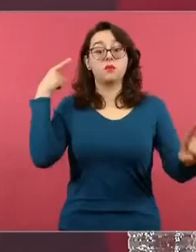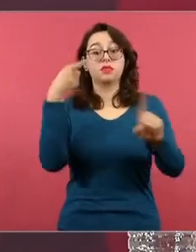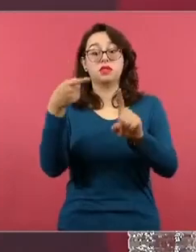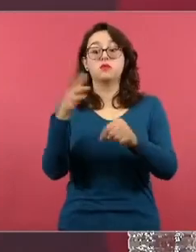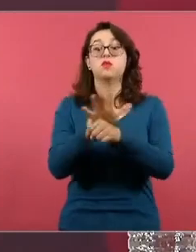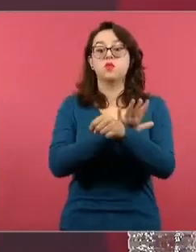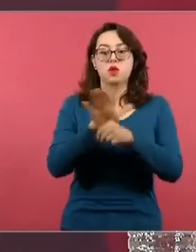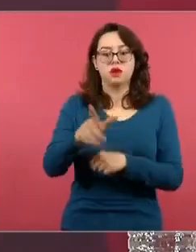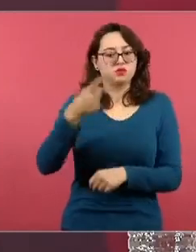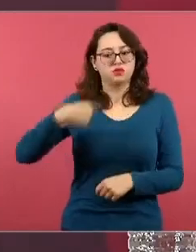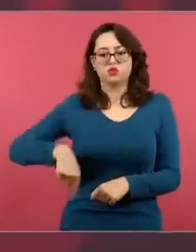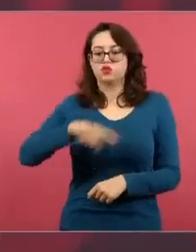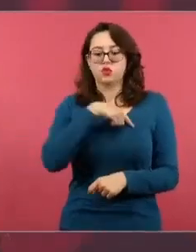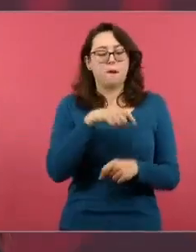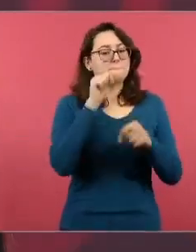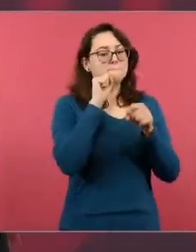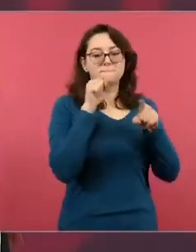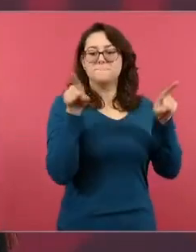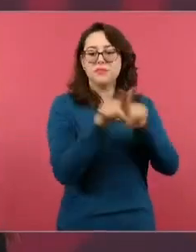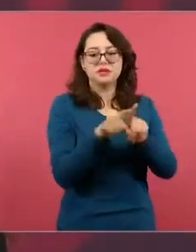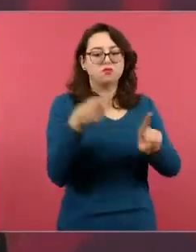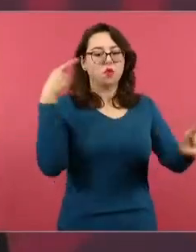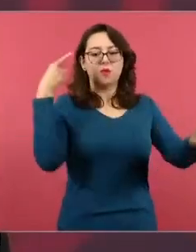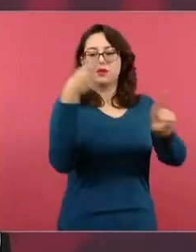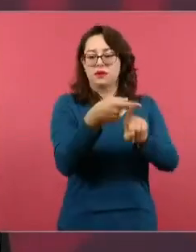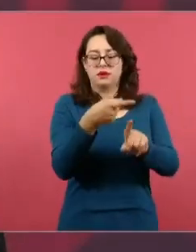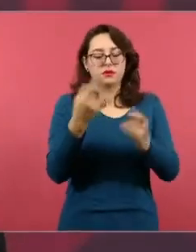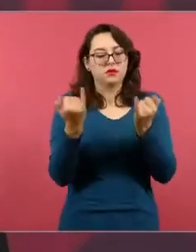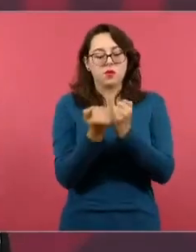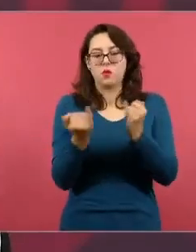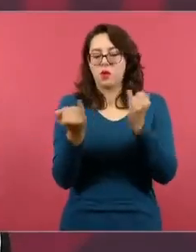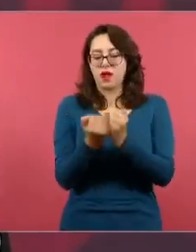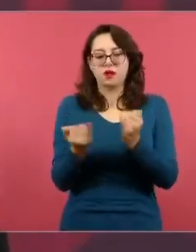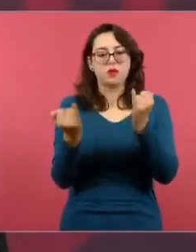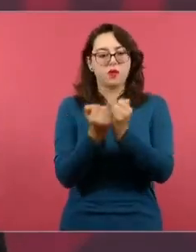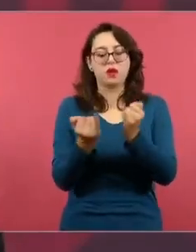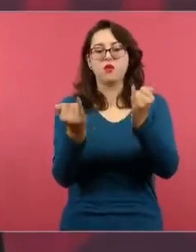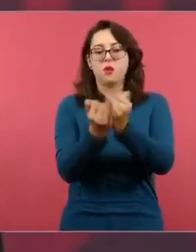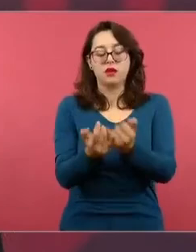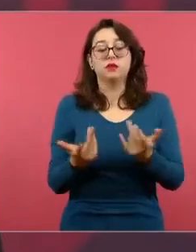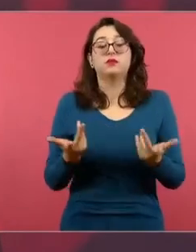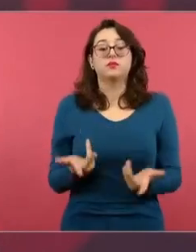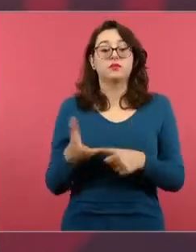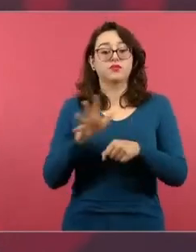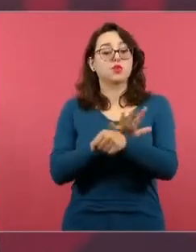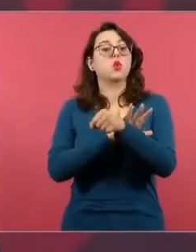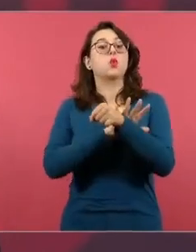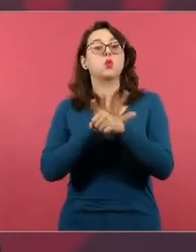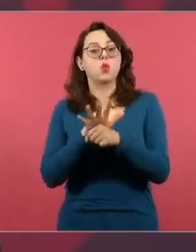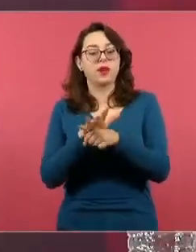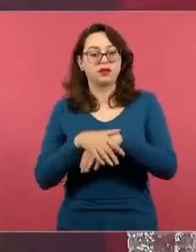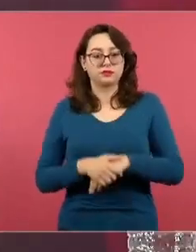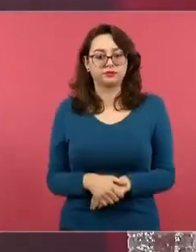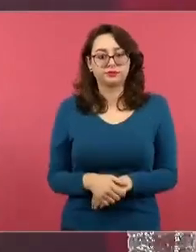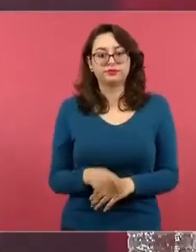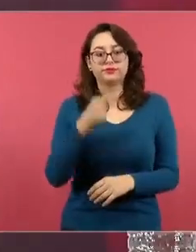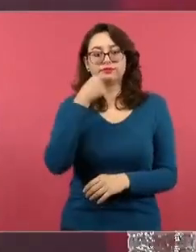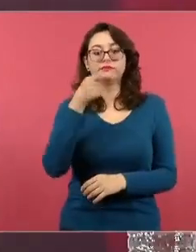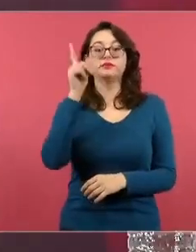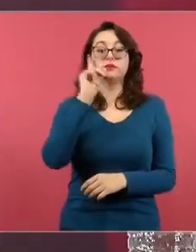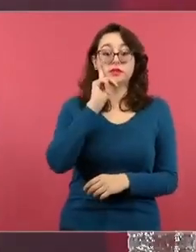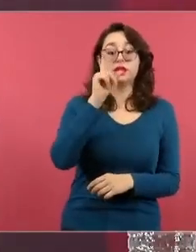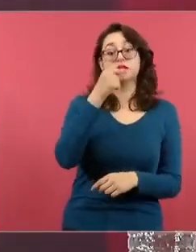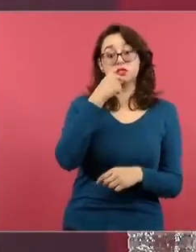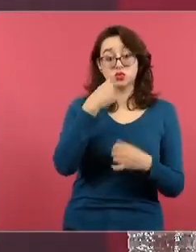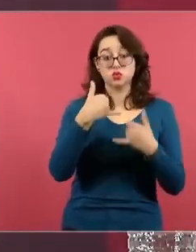seguimos insistiendo uno de los principales objetivos de este proyecto educativo es que las niñas los niños y los